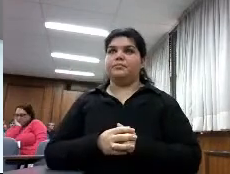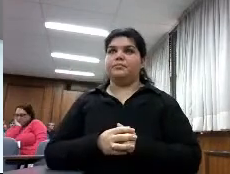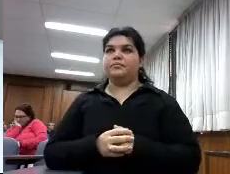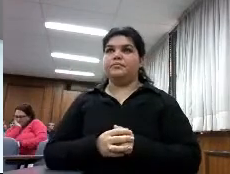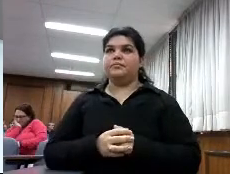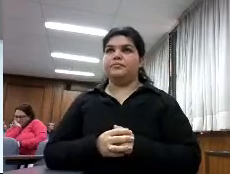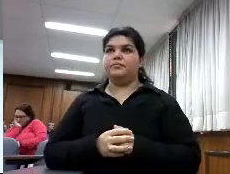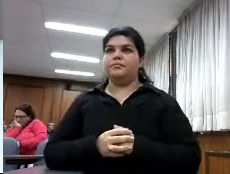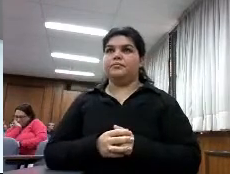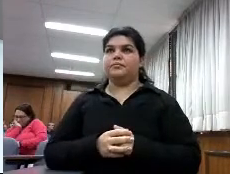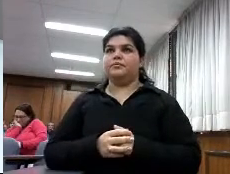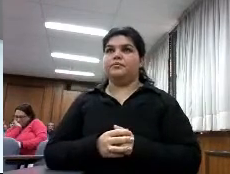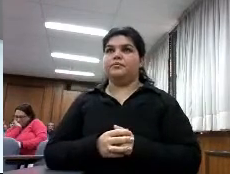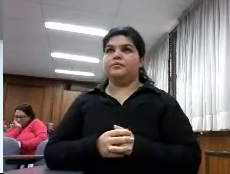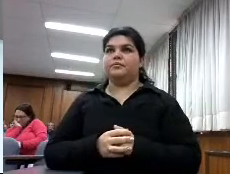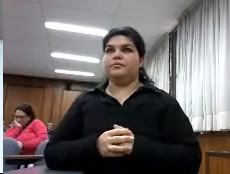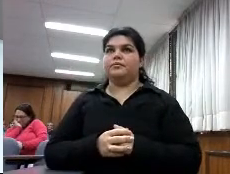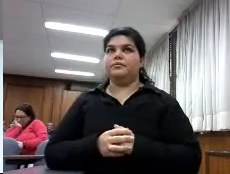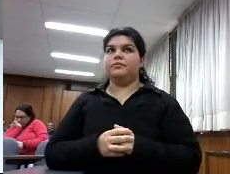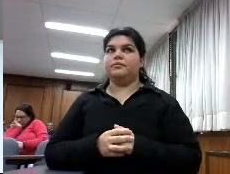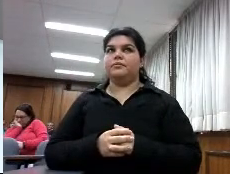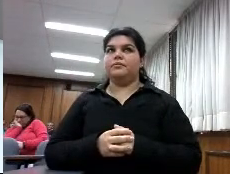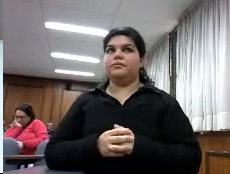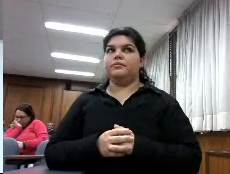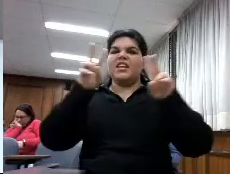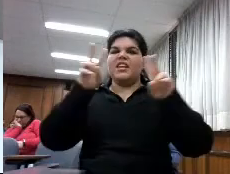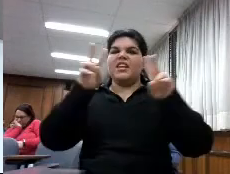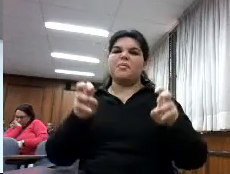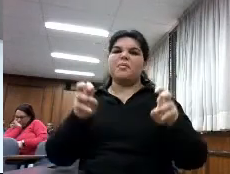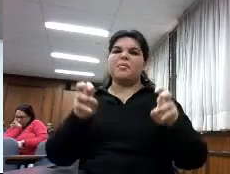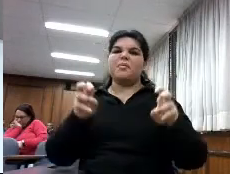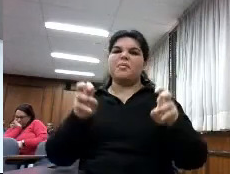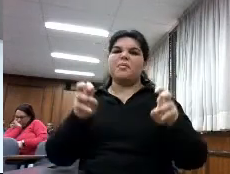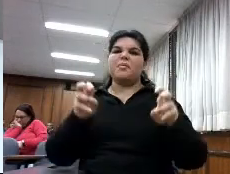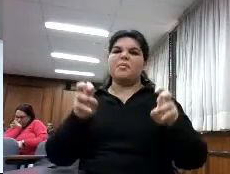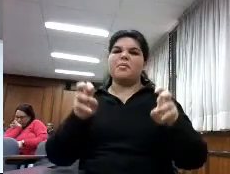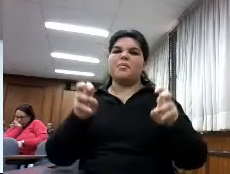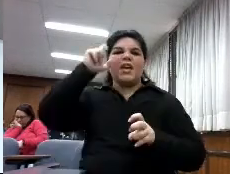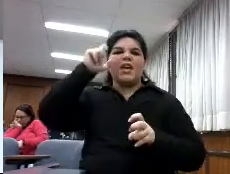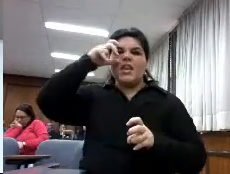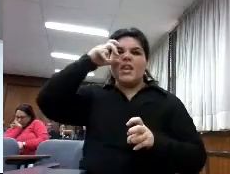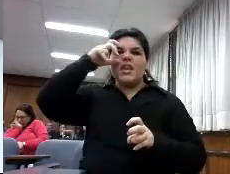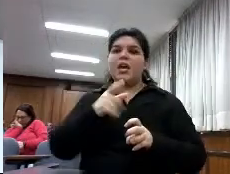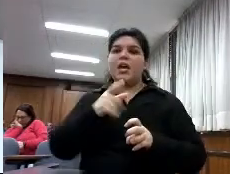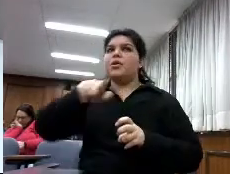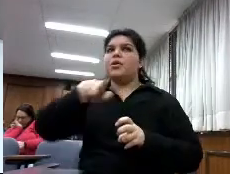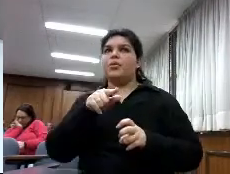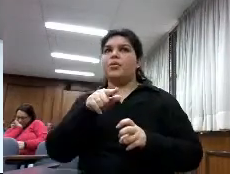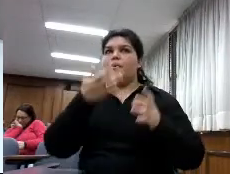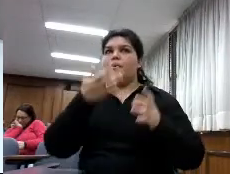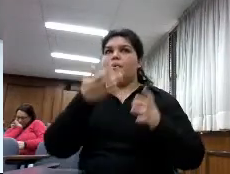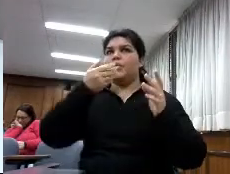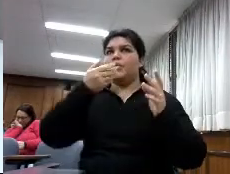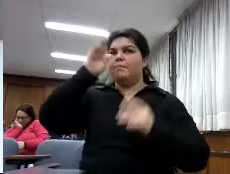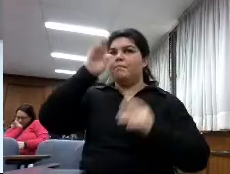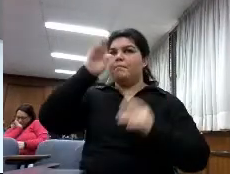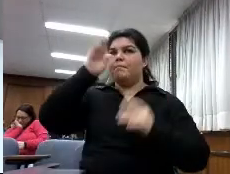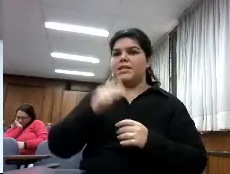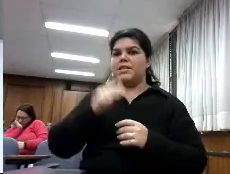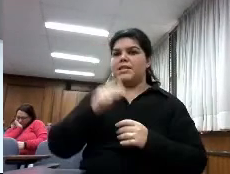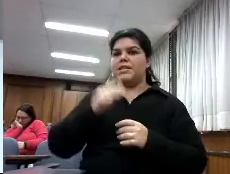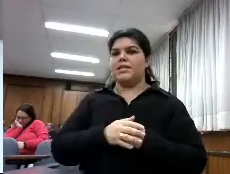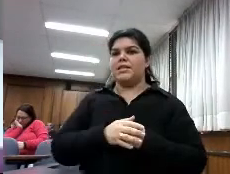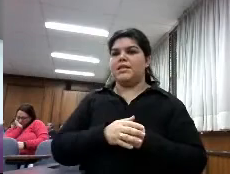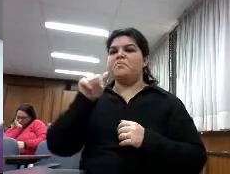en cuanto a los géneros consideran que es fundamental la literatura de ficción para leer en digital más que los contenidos